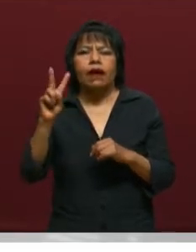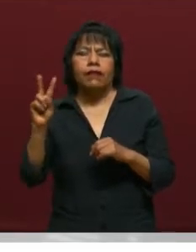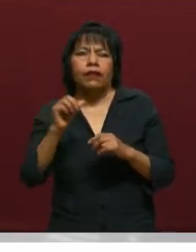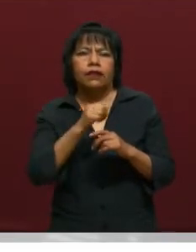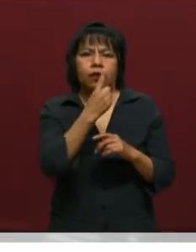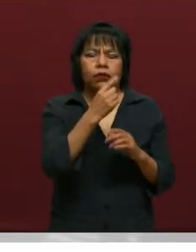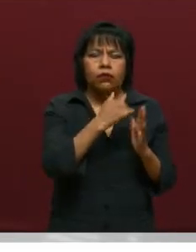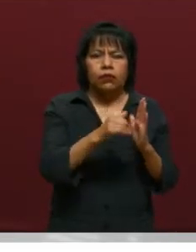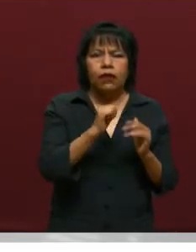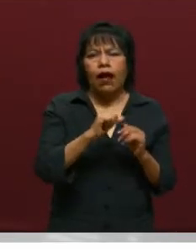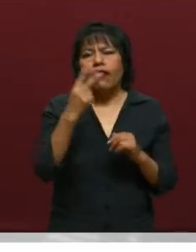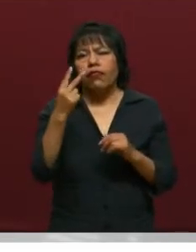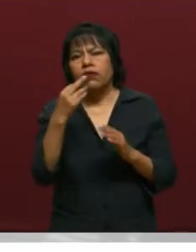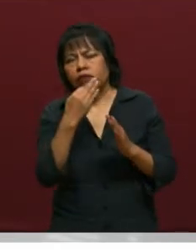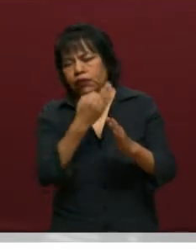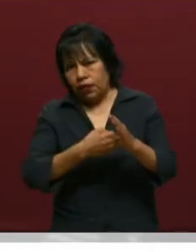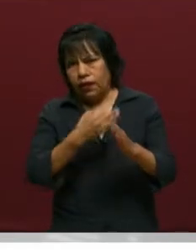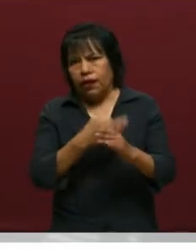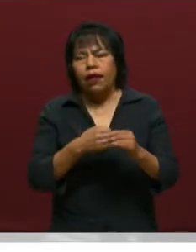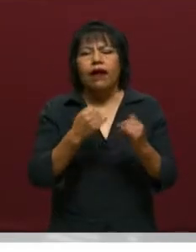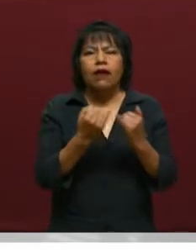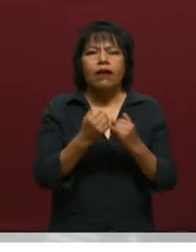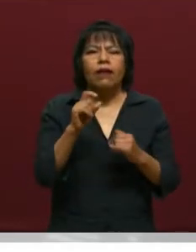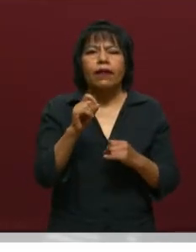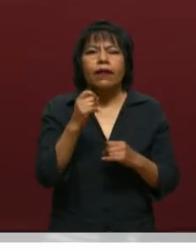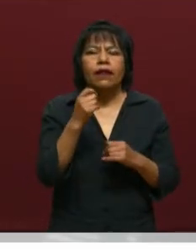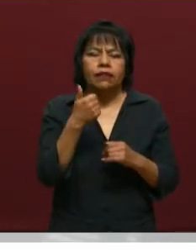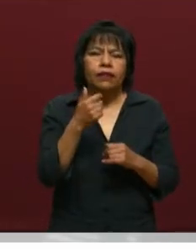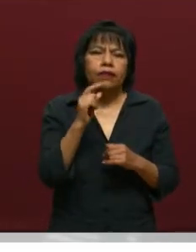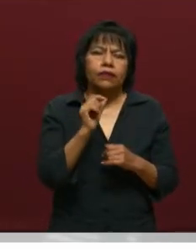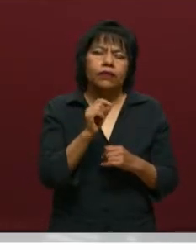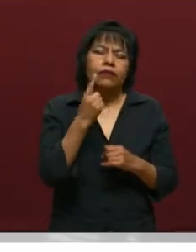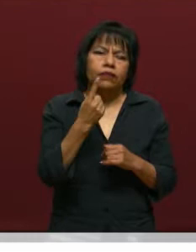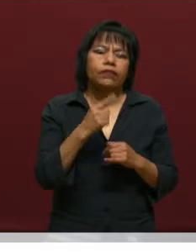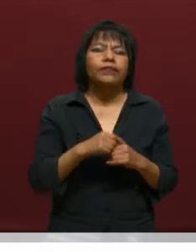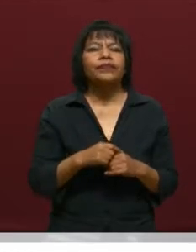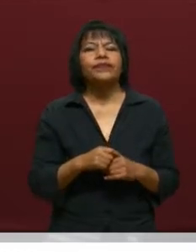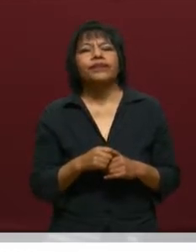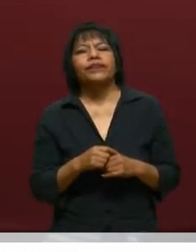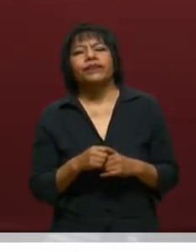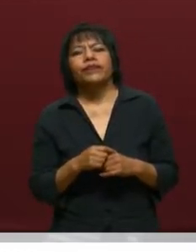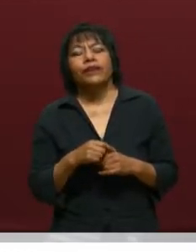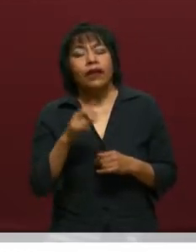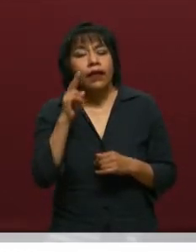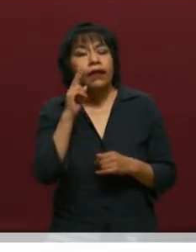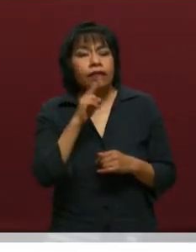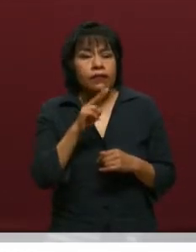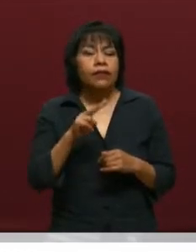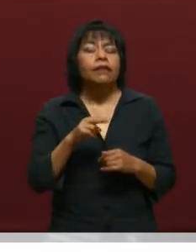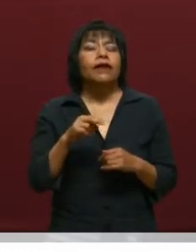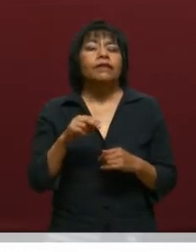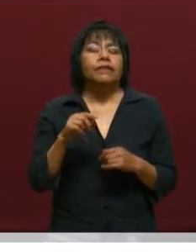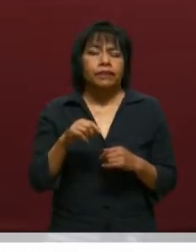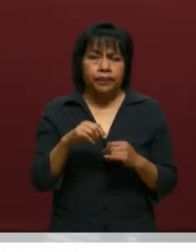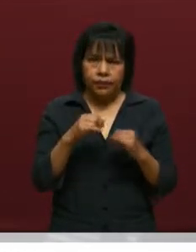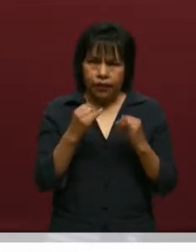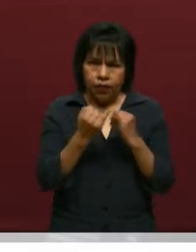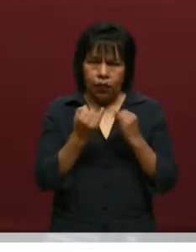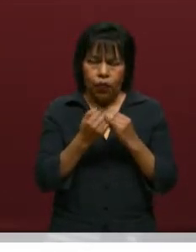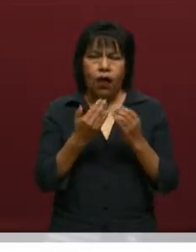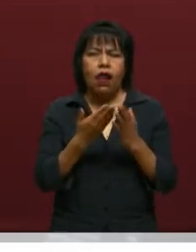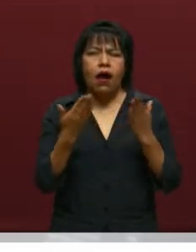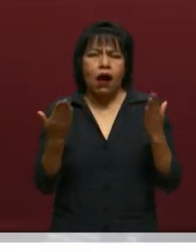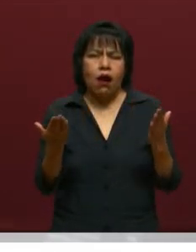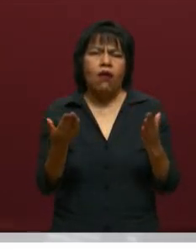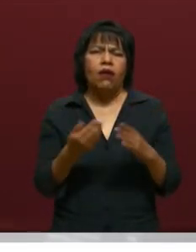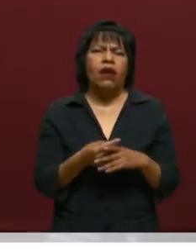de 1 y media a 2 de la tarde por el 26.1. Ahí está. También vamos ahora con la